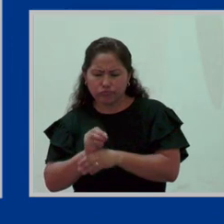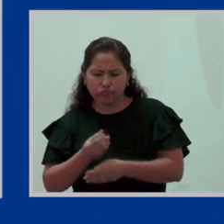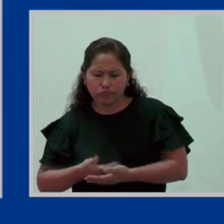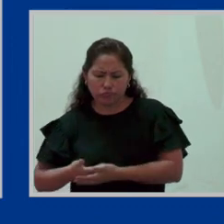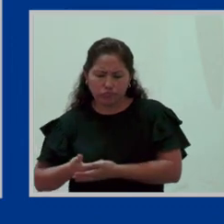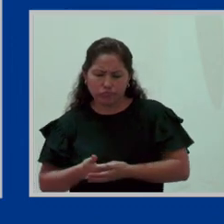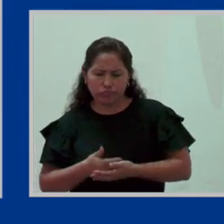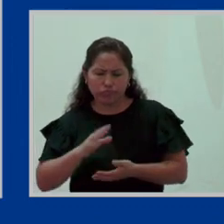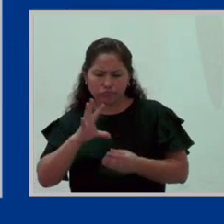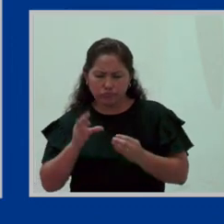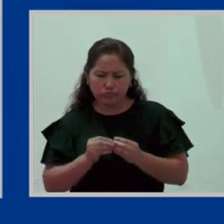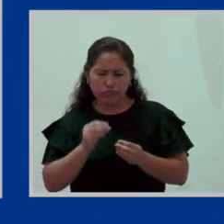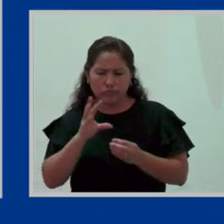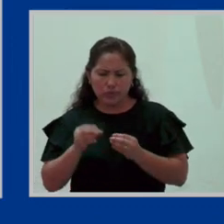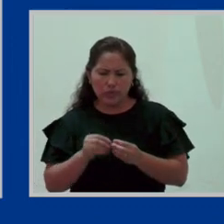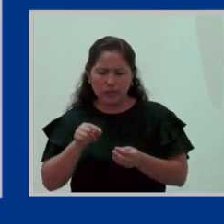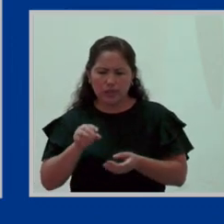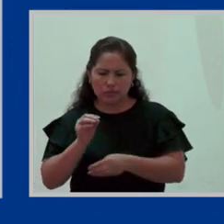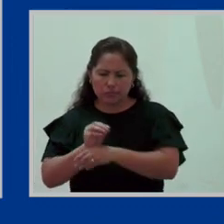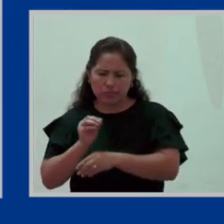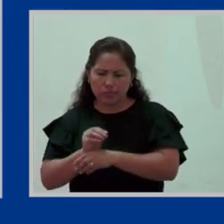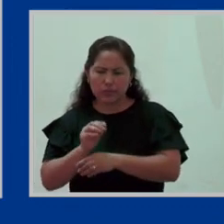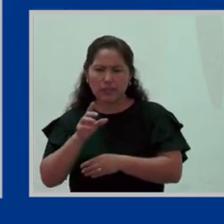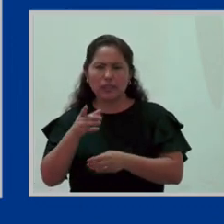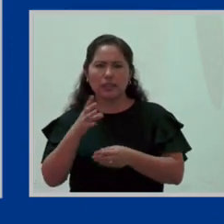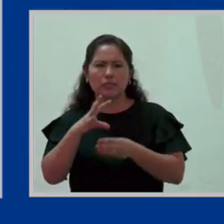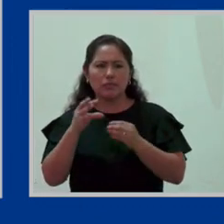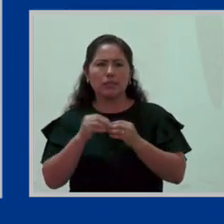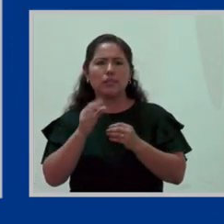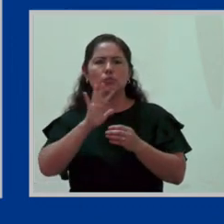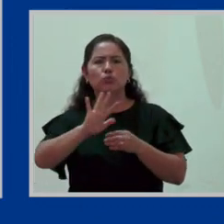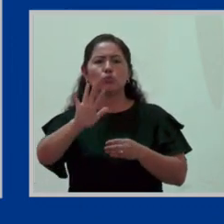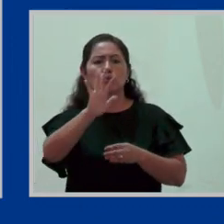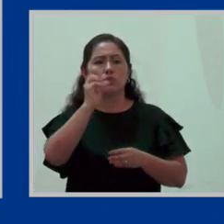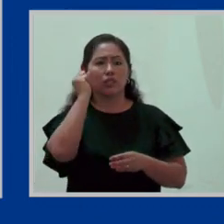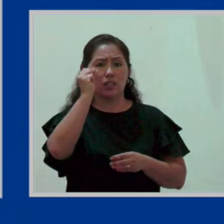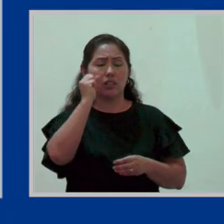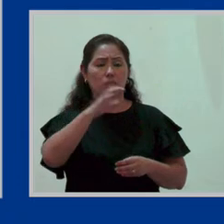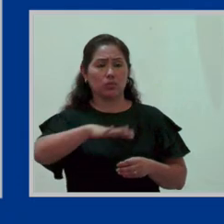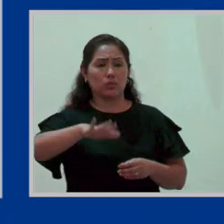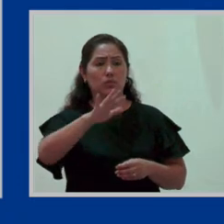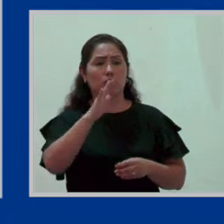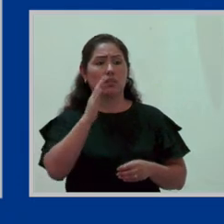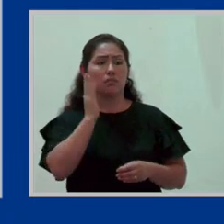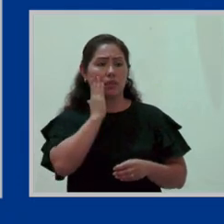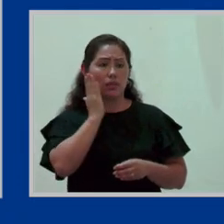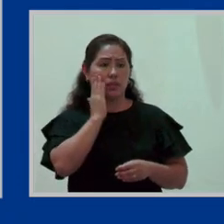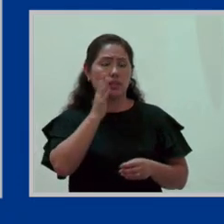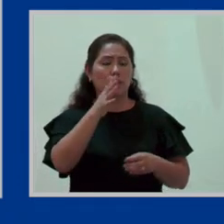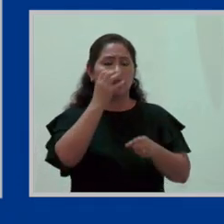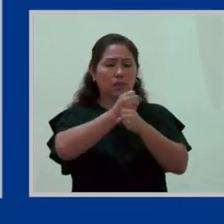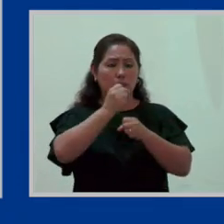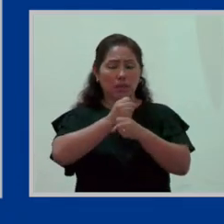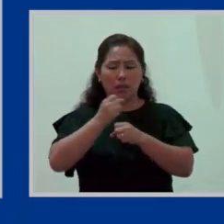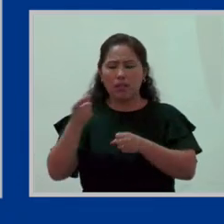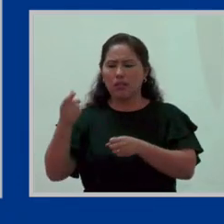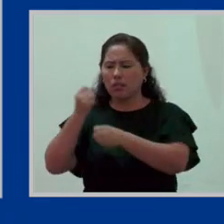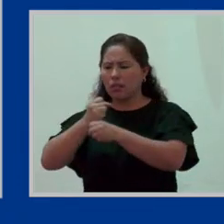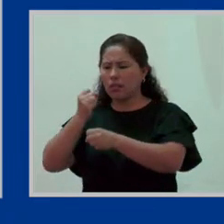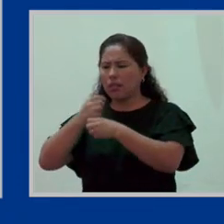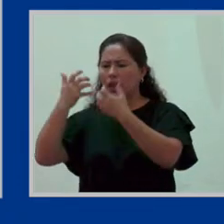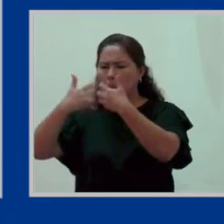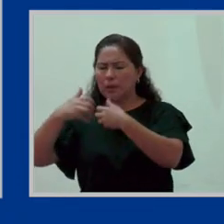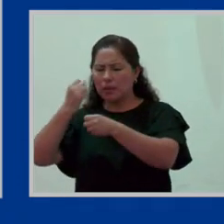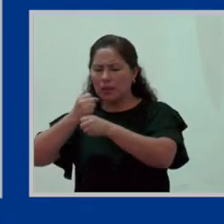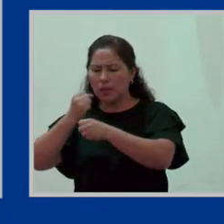la implementación del uso de lactarios institucionales es parte de los derechos de las mujeres madres que trabajan y que se